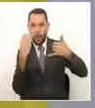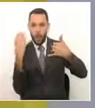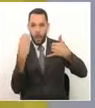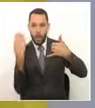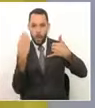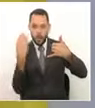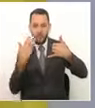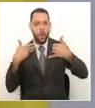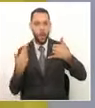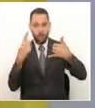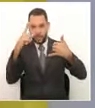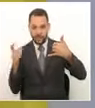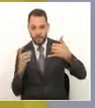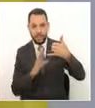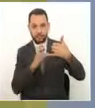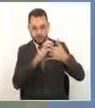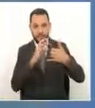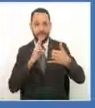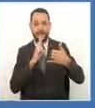manejo del COVID-19.